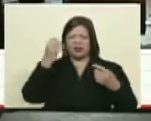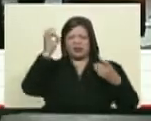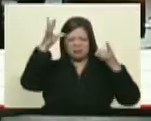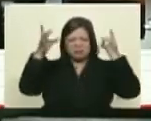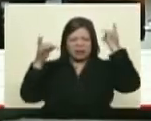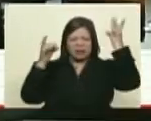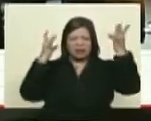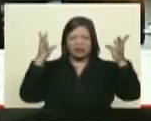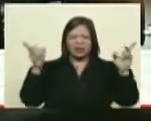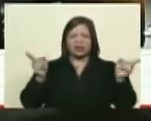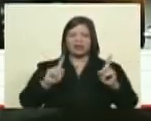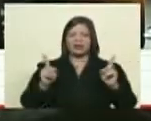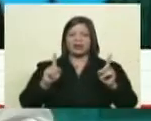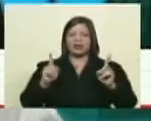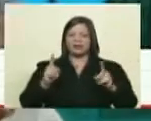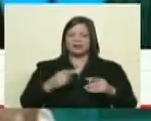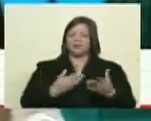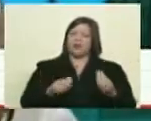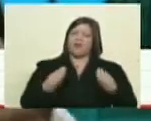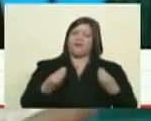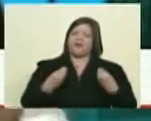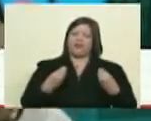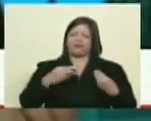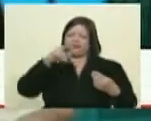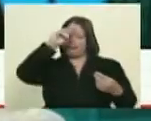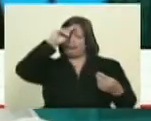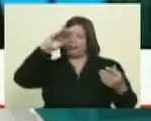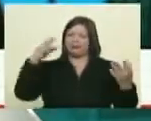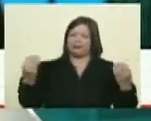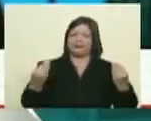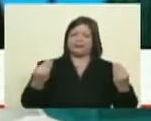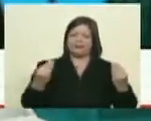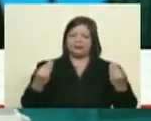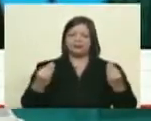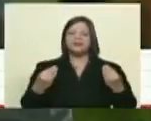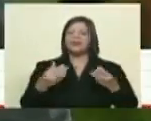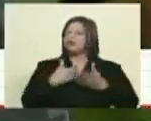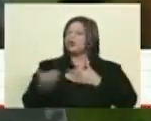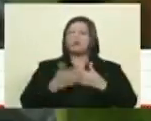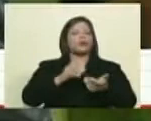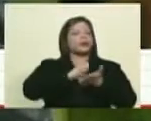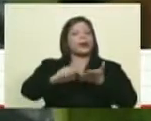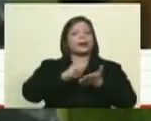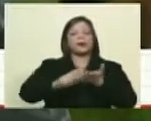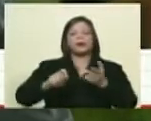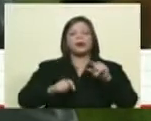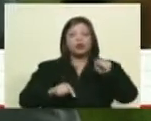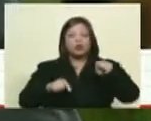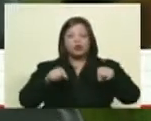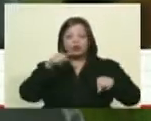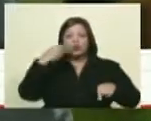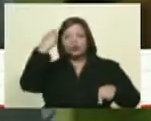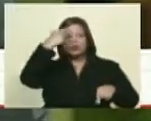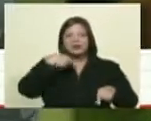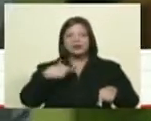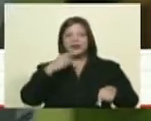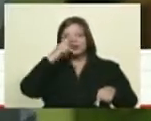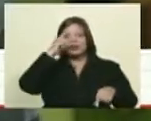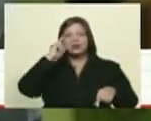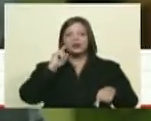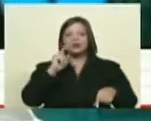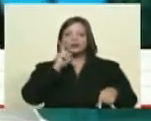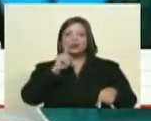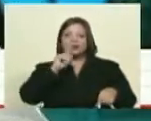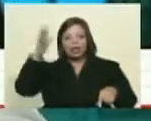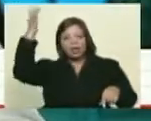de que sí, efectivamente era ridículo. Pero tenían también igualmente que escribirlo. Mira, y tú te hiciste pasar por quien no eres para poder obtener